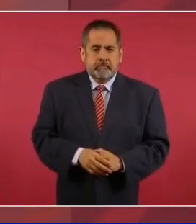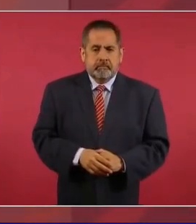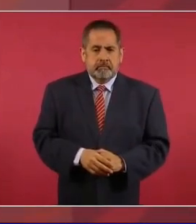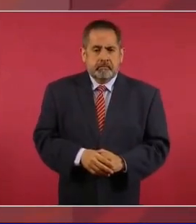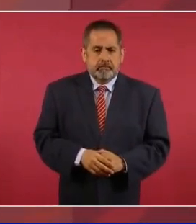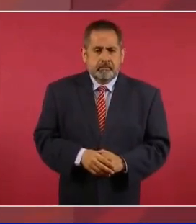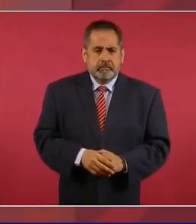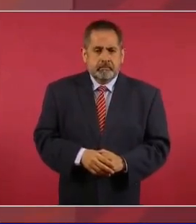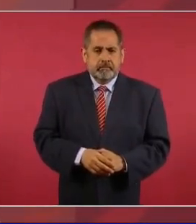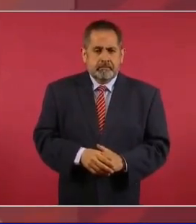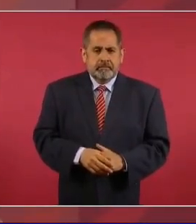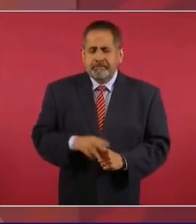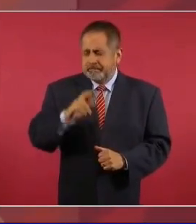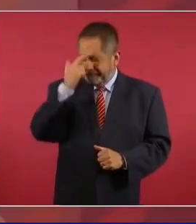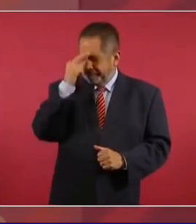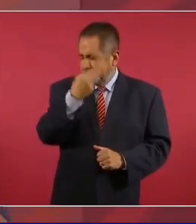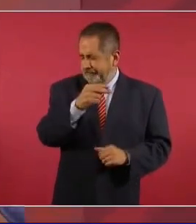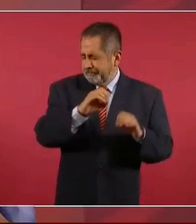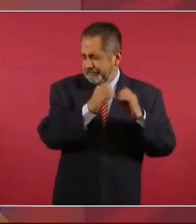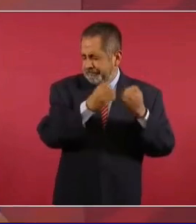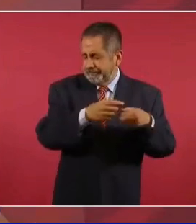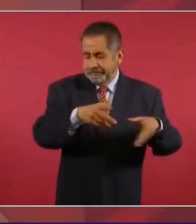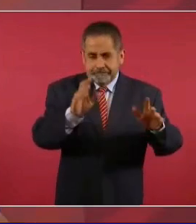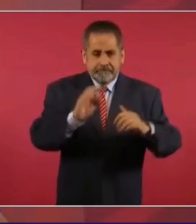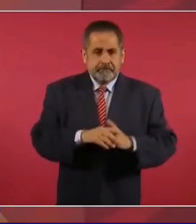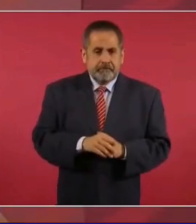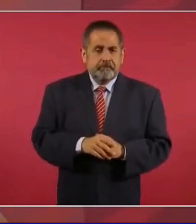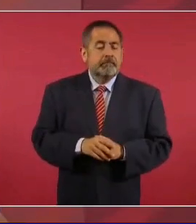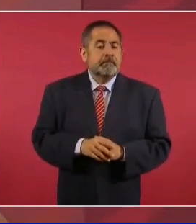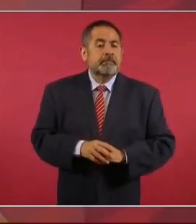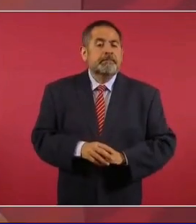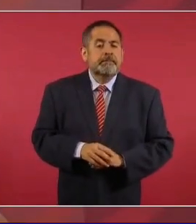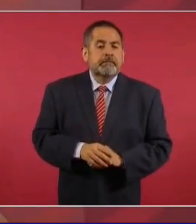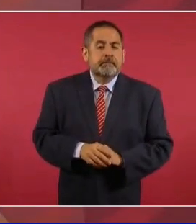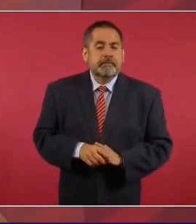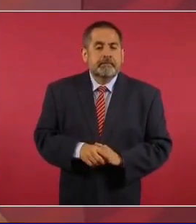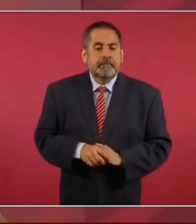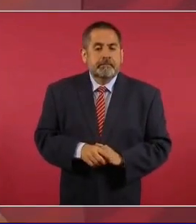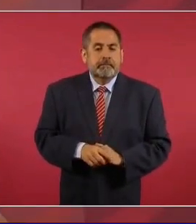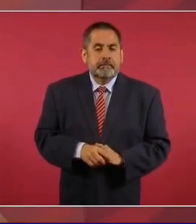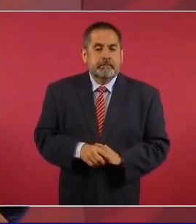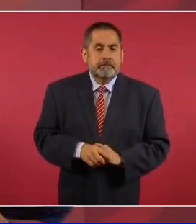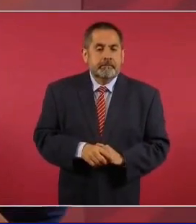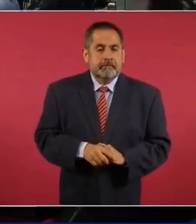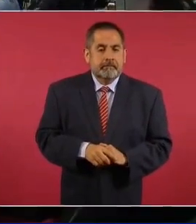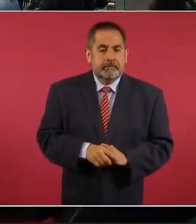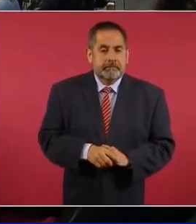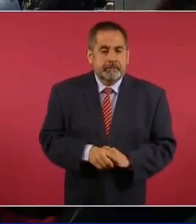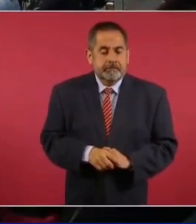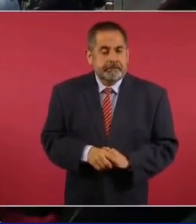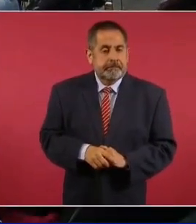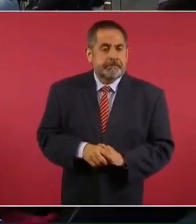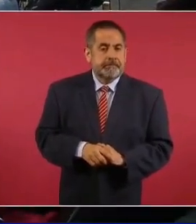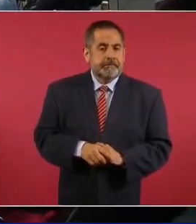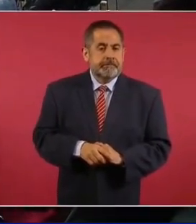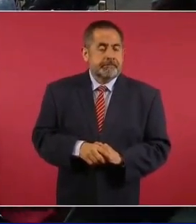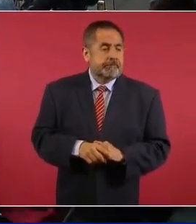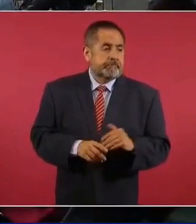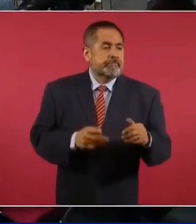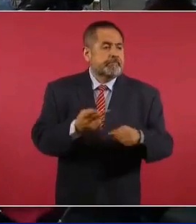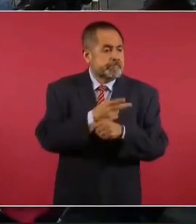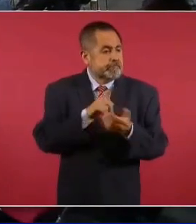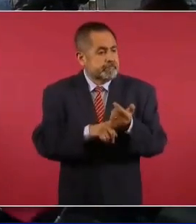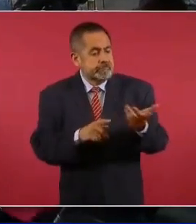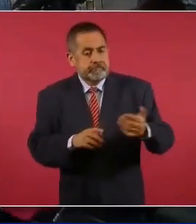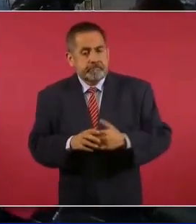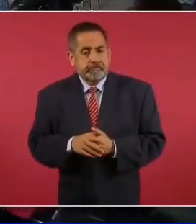No me acuerdo de la organización, por ahí lo tengo, no, pues es que